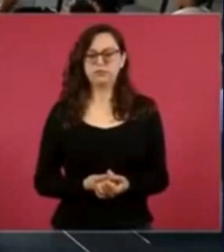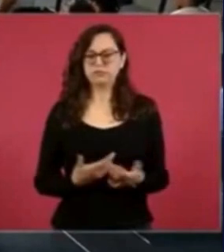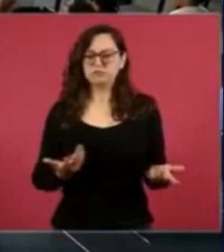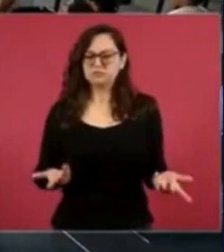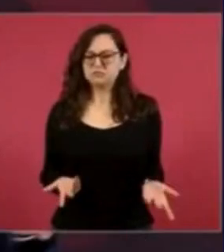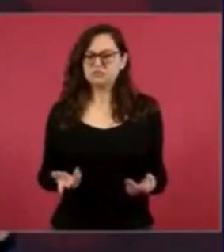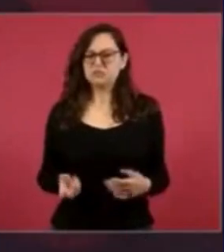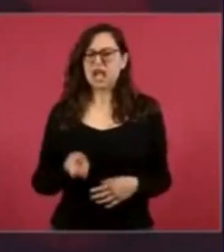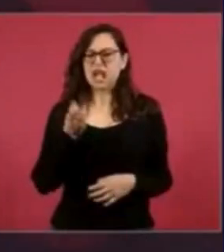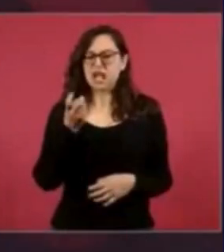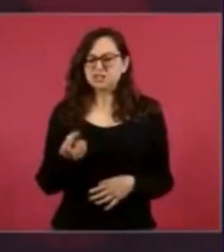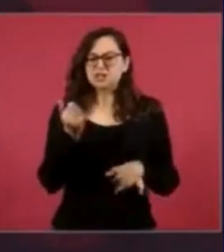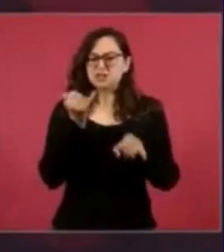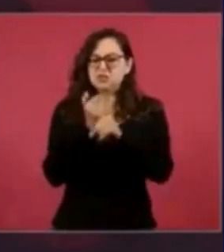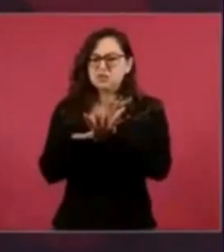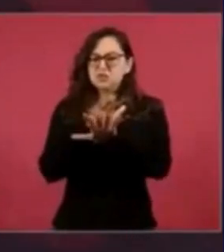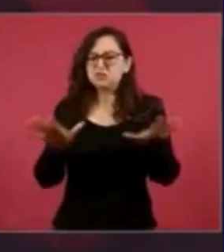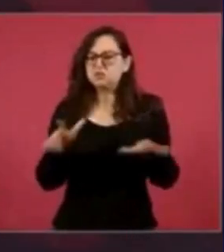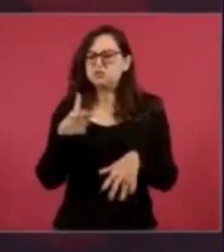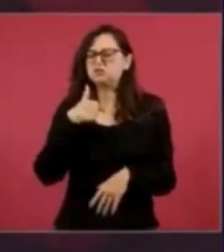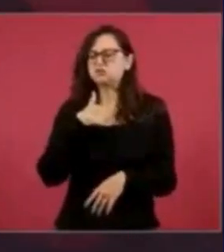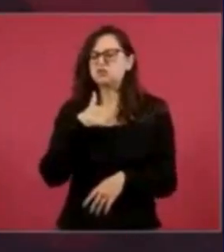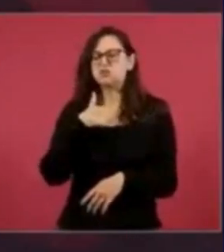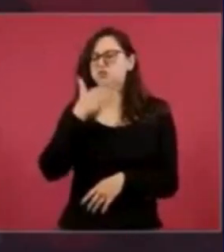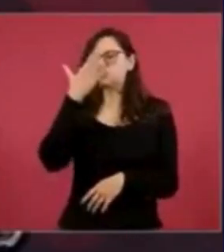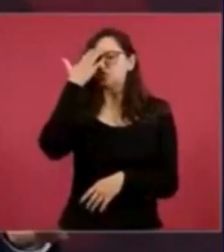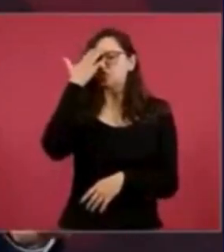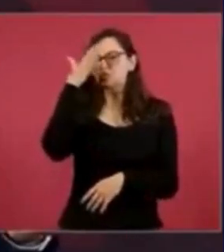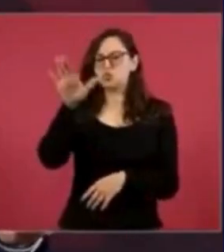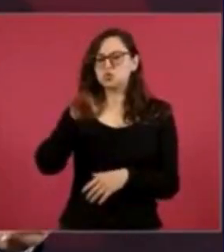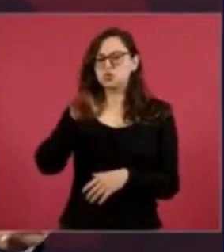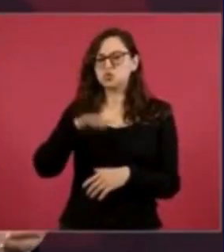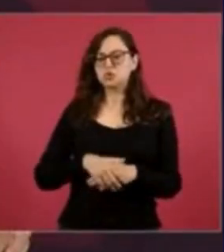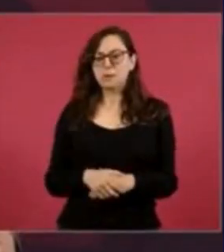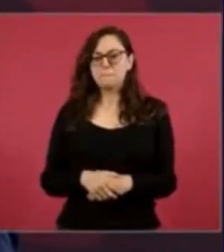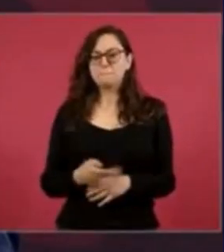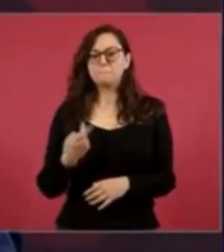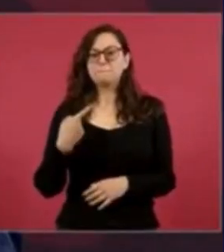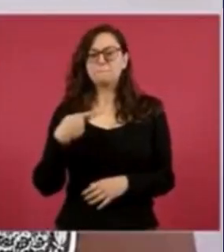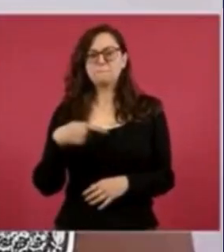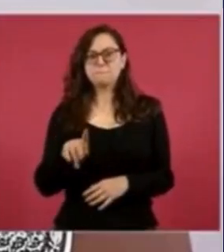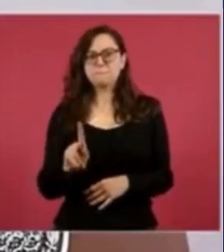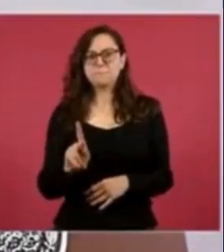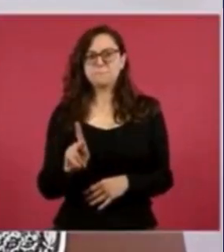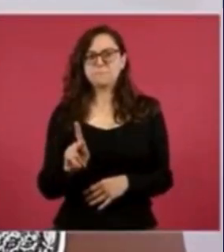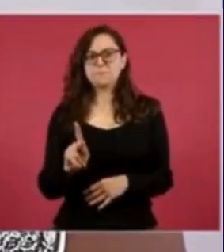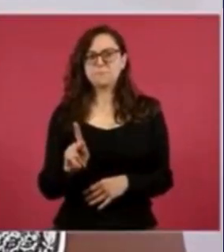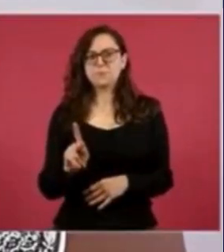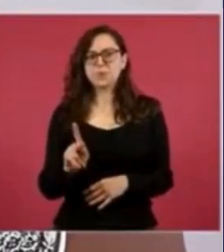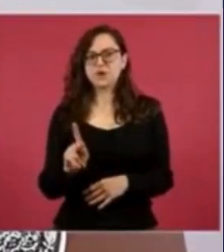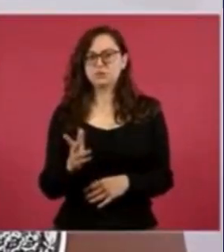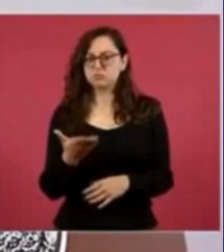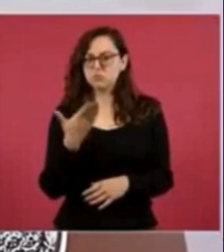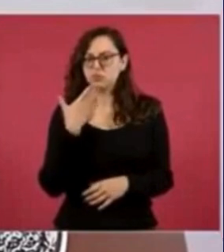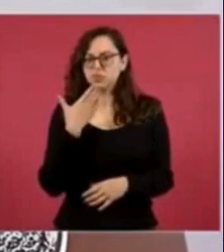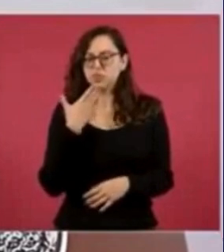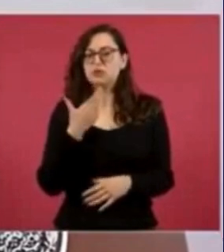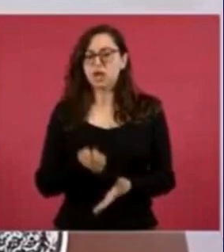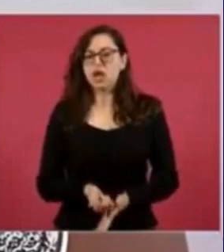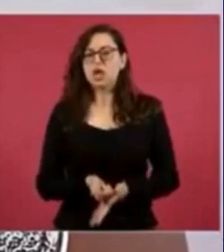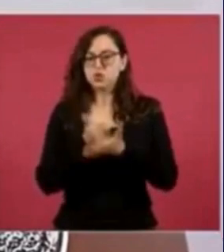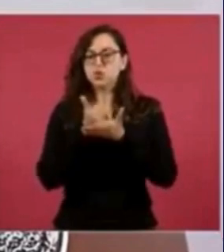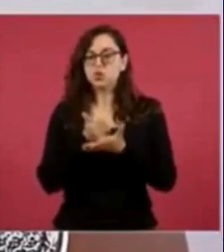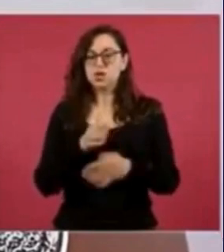limitado a cuestiones económicas y no debe interpretarse como una vía para influir en los asuntos internos de México. López